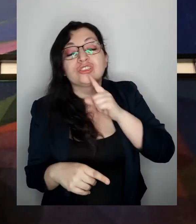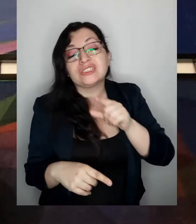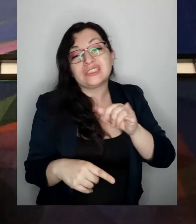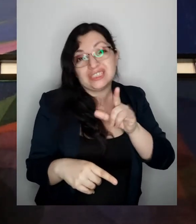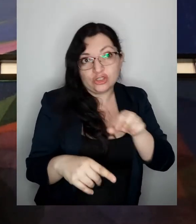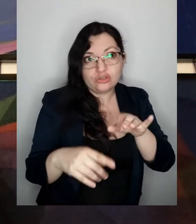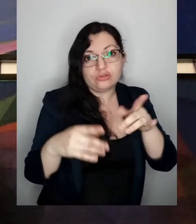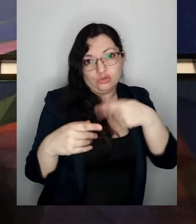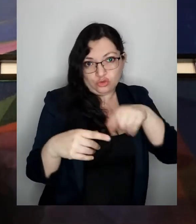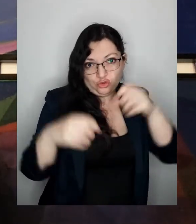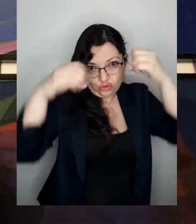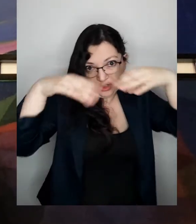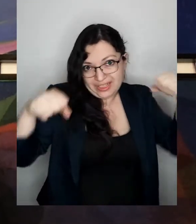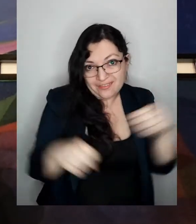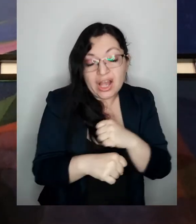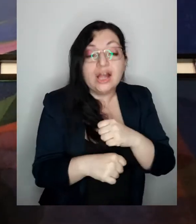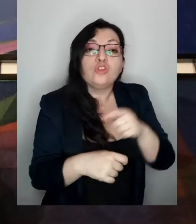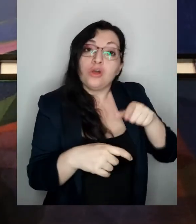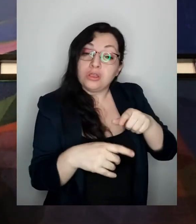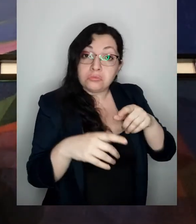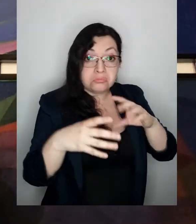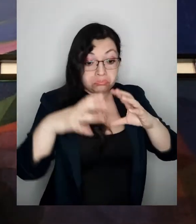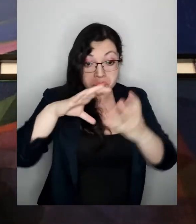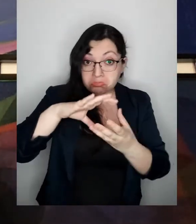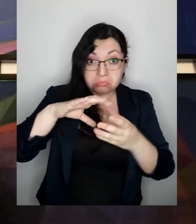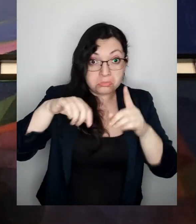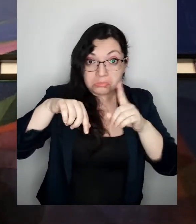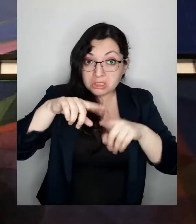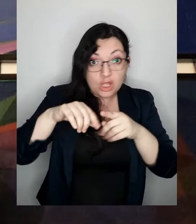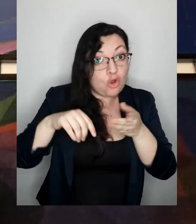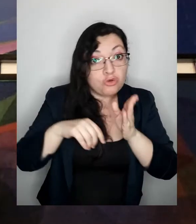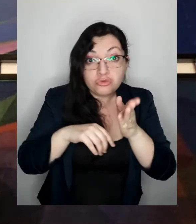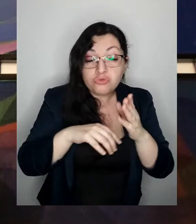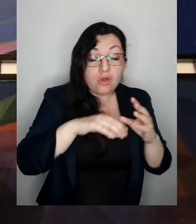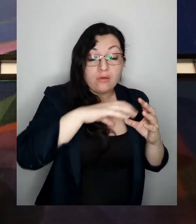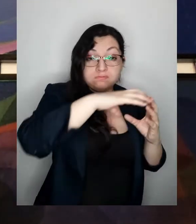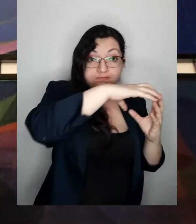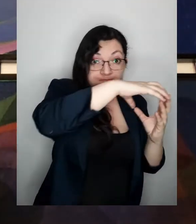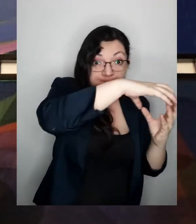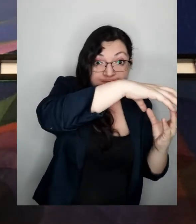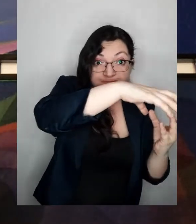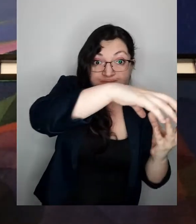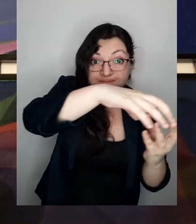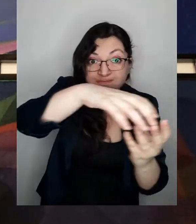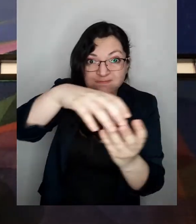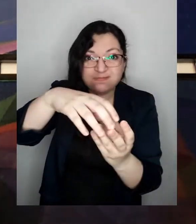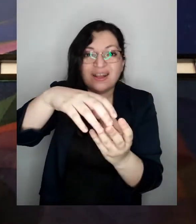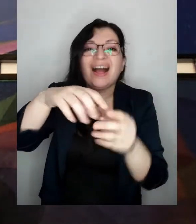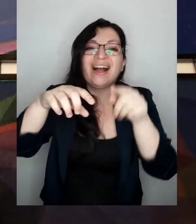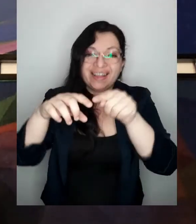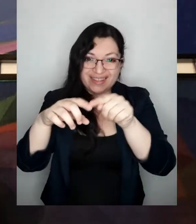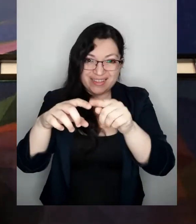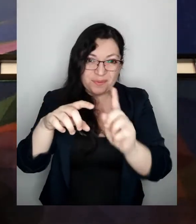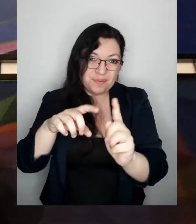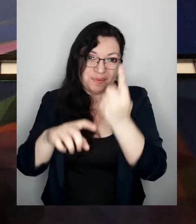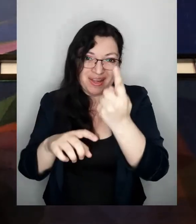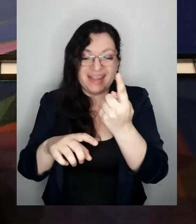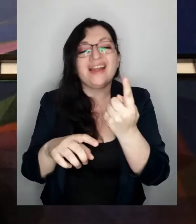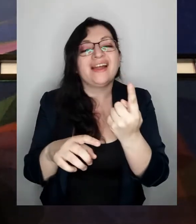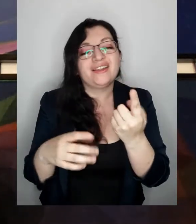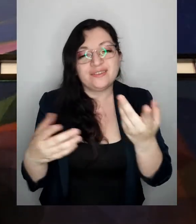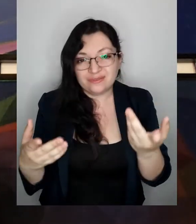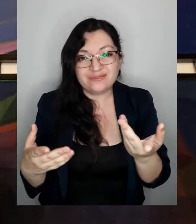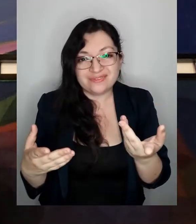el solsticio de invierno y la tierra sigue dando vueltas en torno al sol hasta volver a la primera posición que